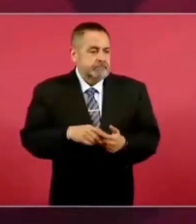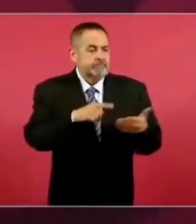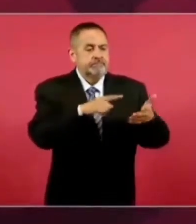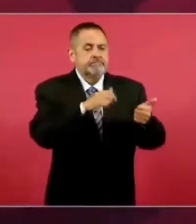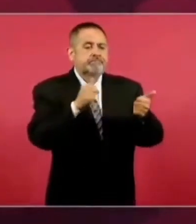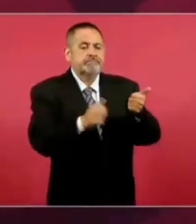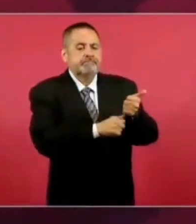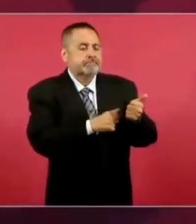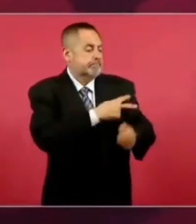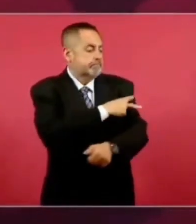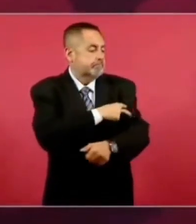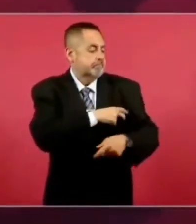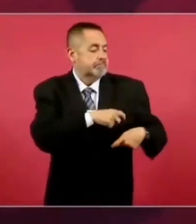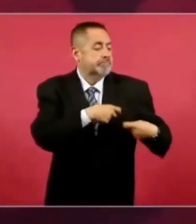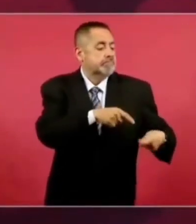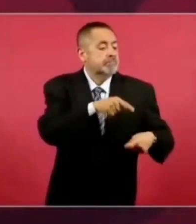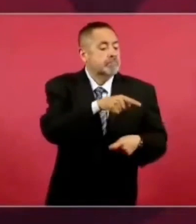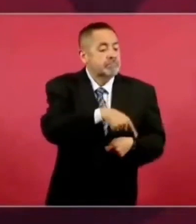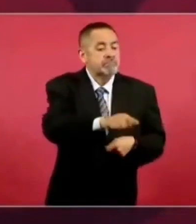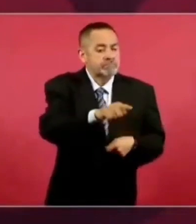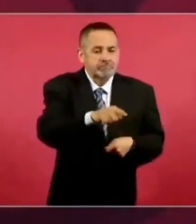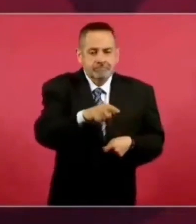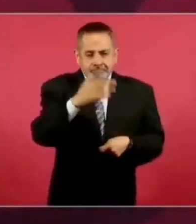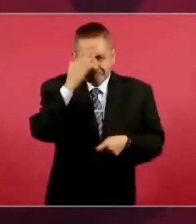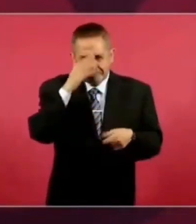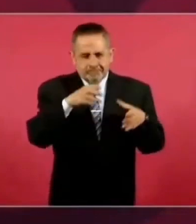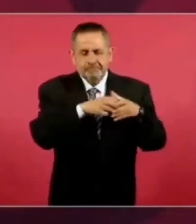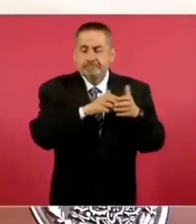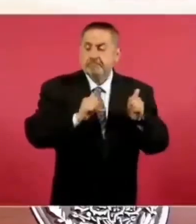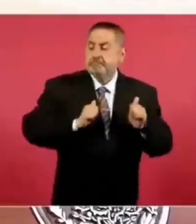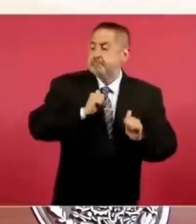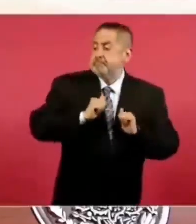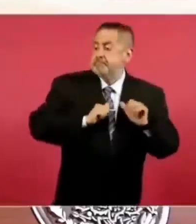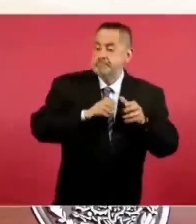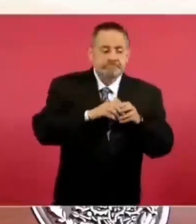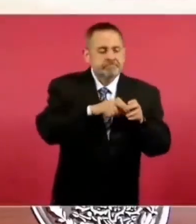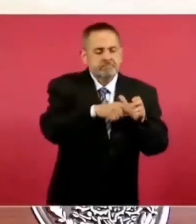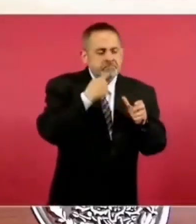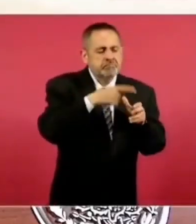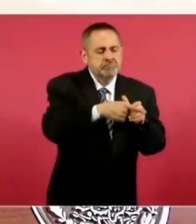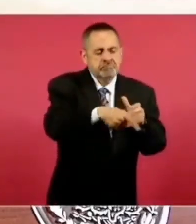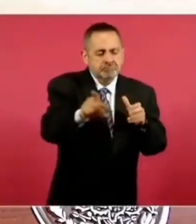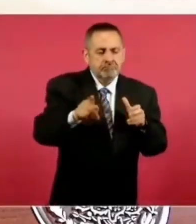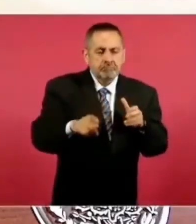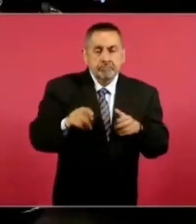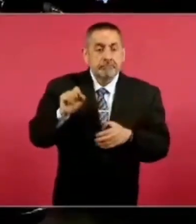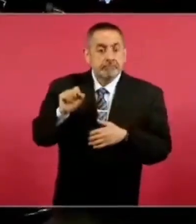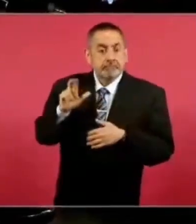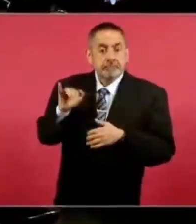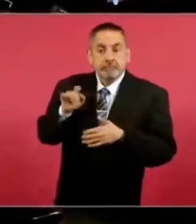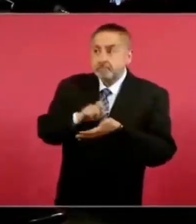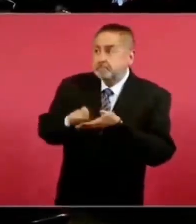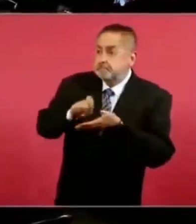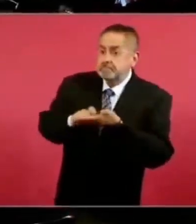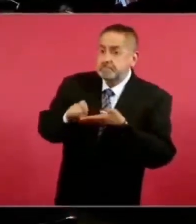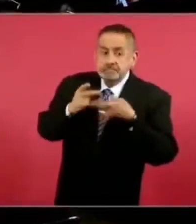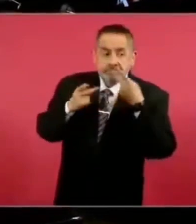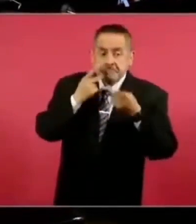de quienes han beneficiado con estas políticas, pues está en contra